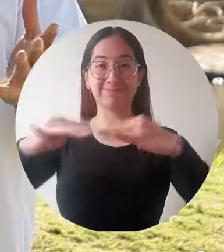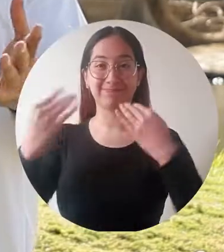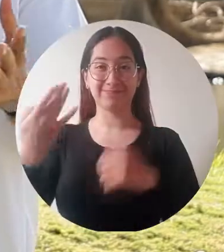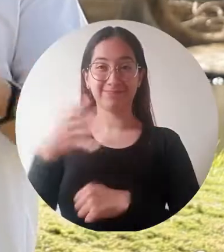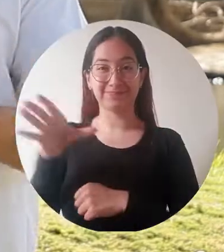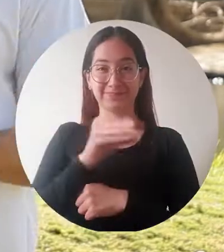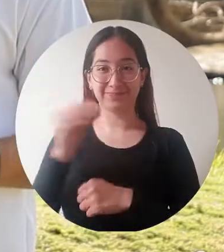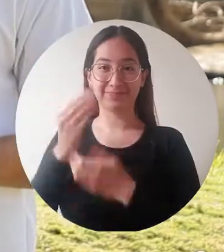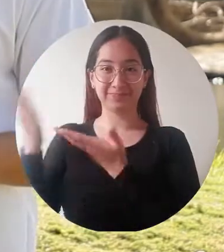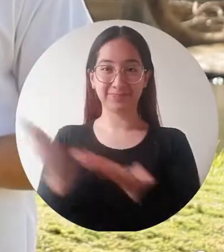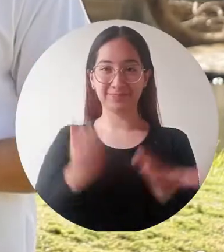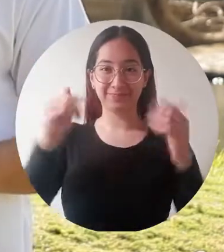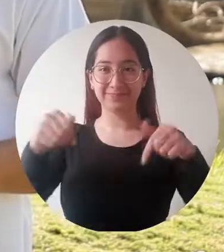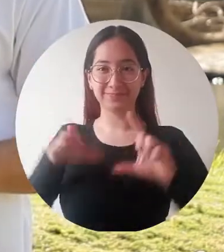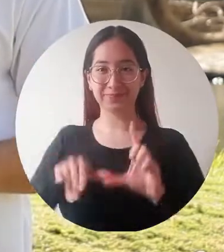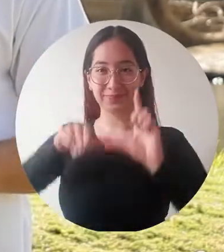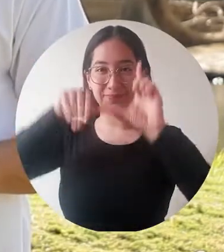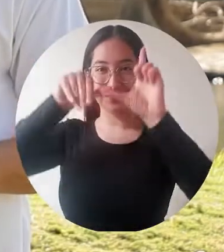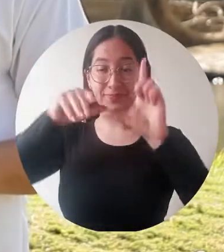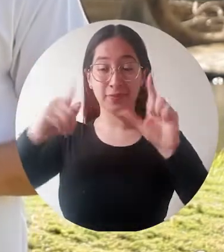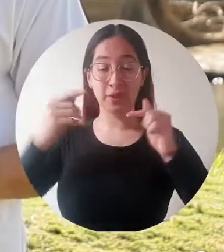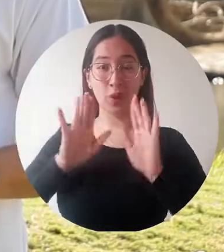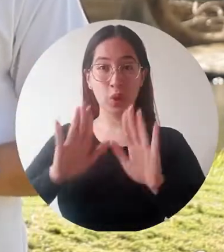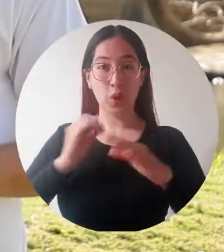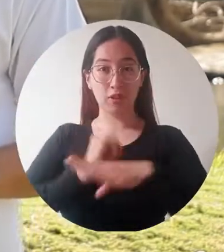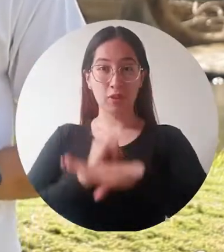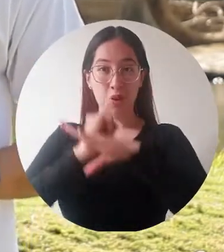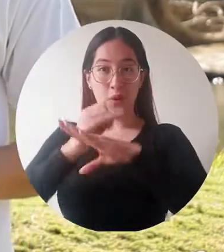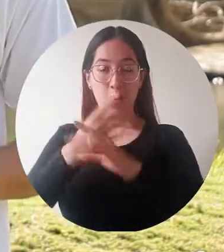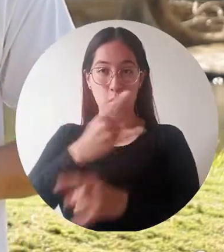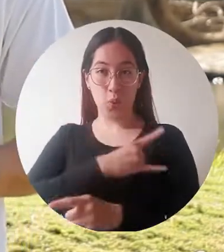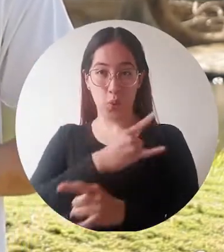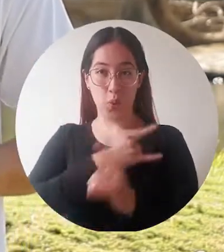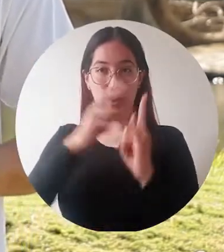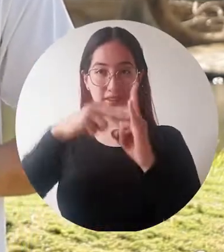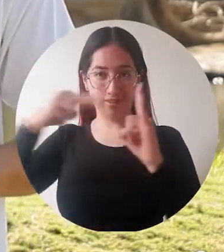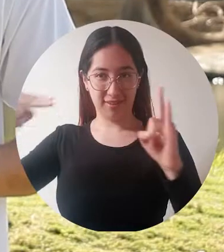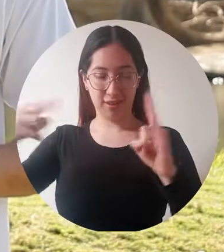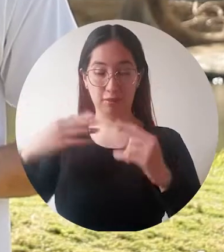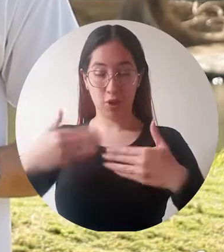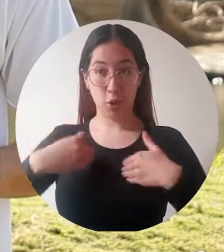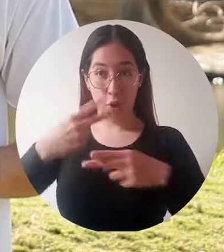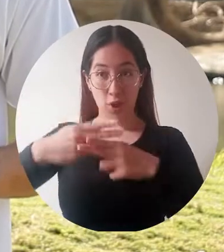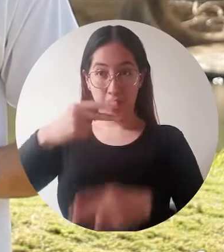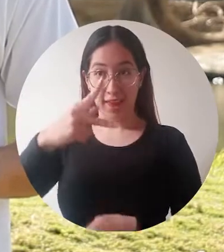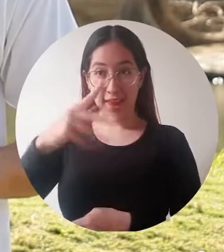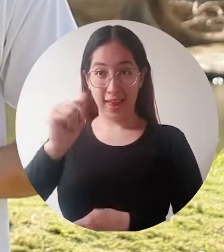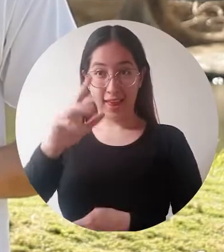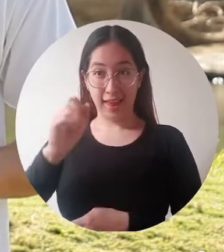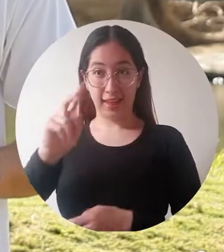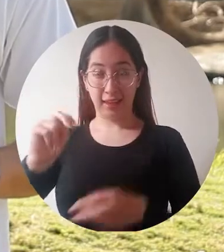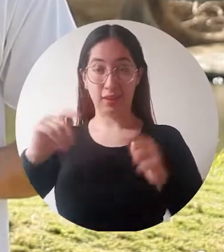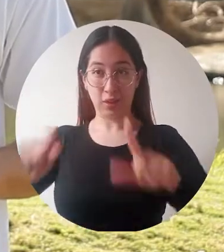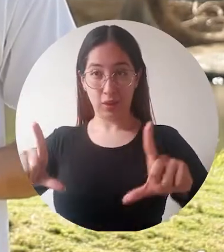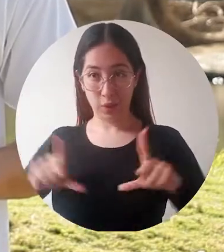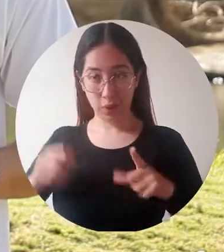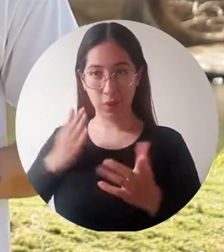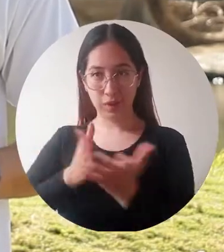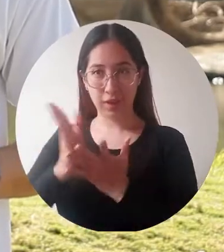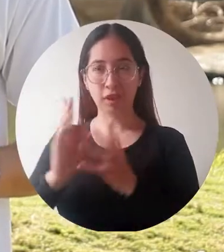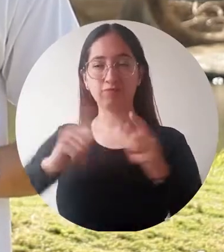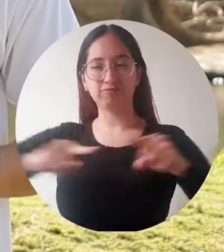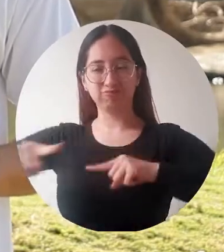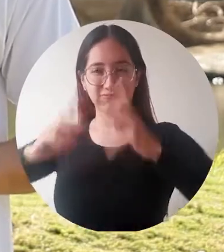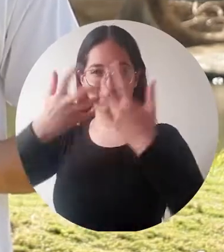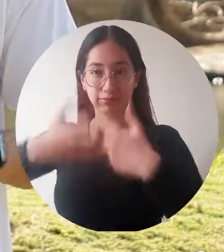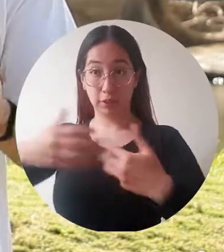Televidentes sean todos bienvenidos a El Campus TV, programa institucional de la Universidad del Magdalena. Yo soy Karen Cuau, graduada del programa de